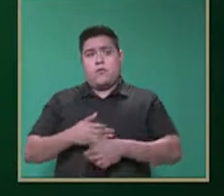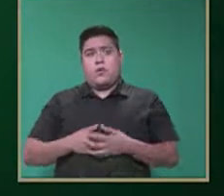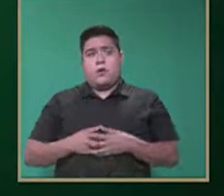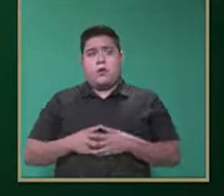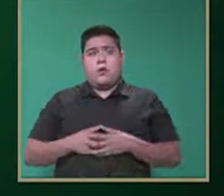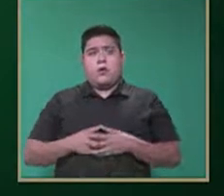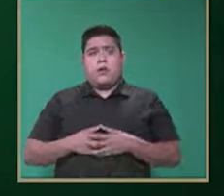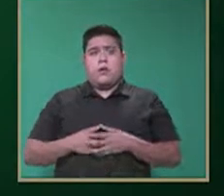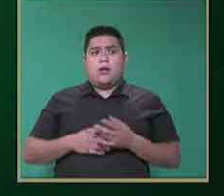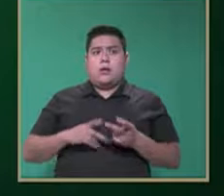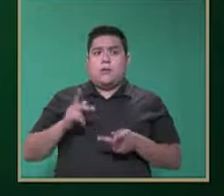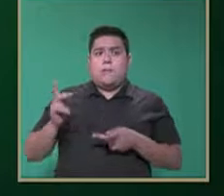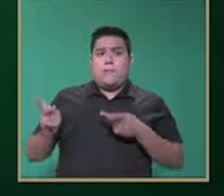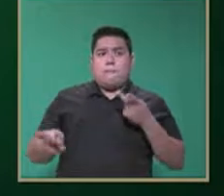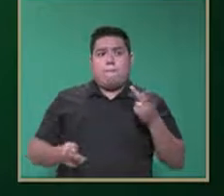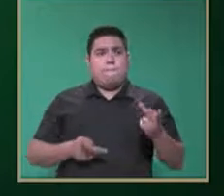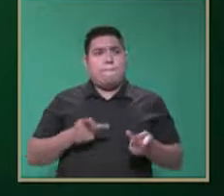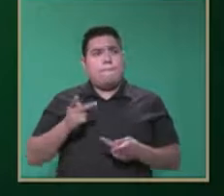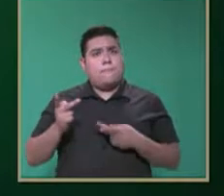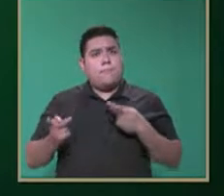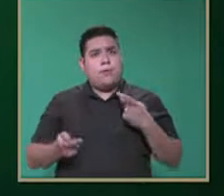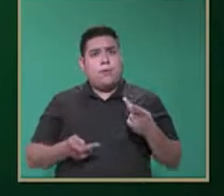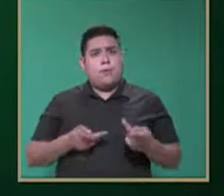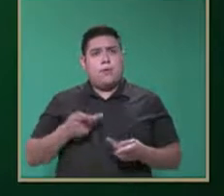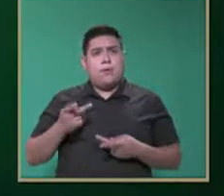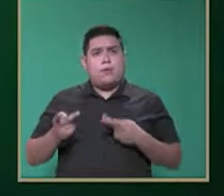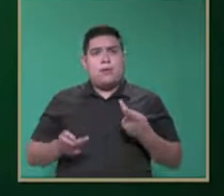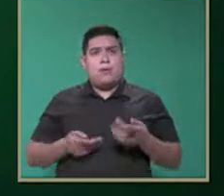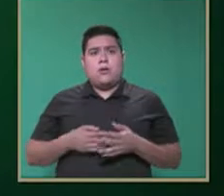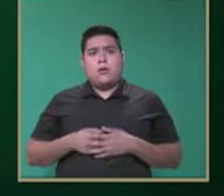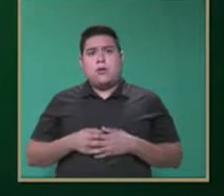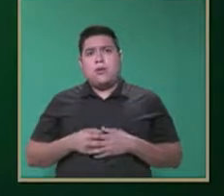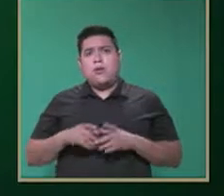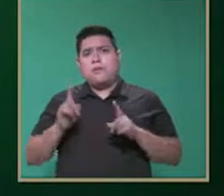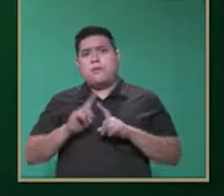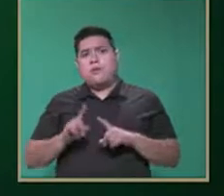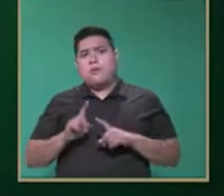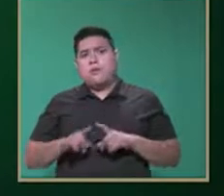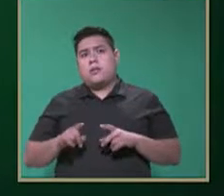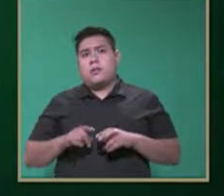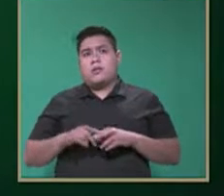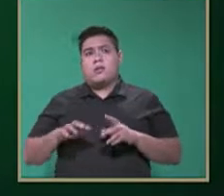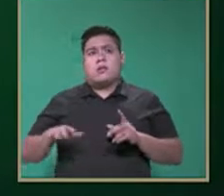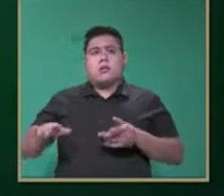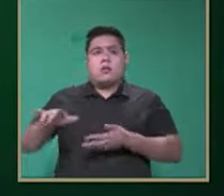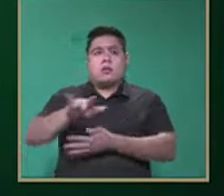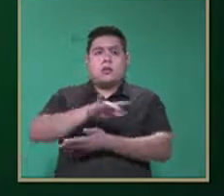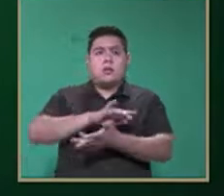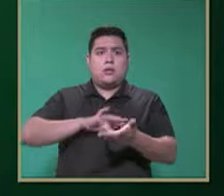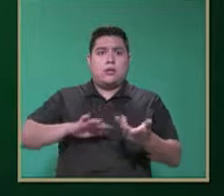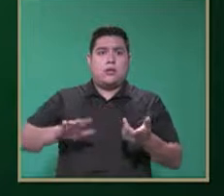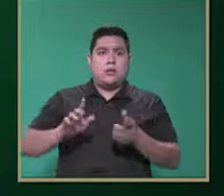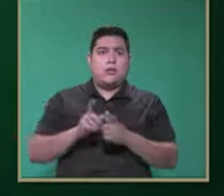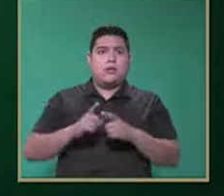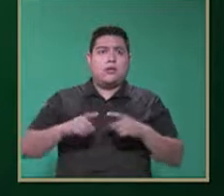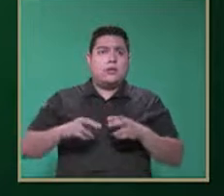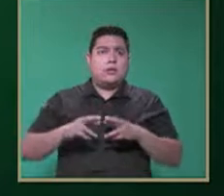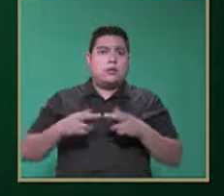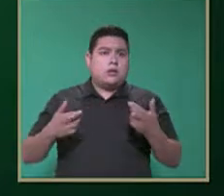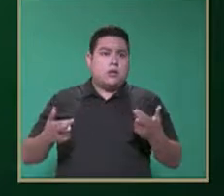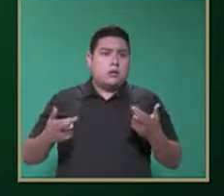precisamente cómo voy a lograr que él establezca relaciones interpersonales. Pues, sí lo logran.